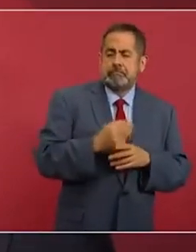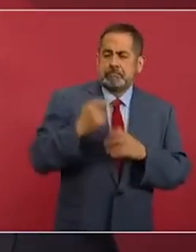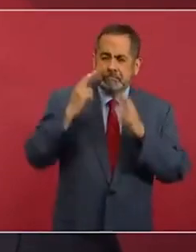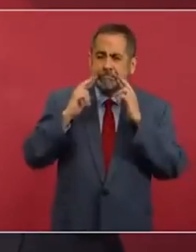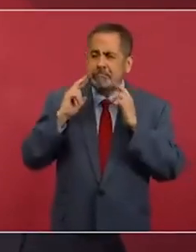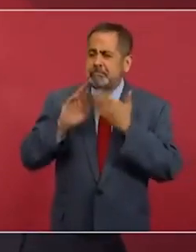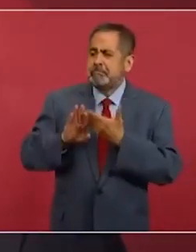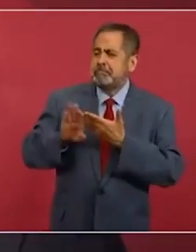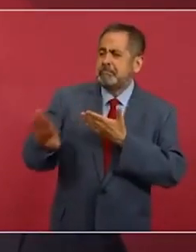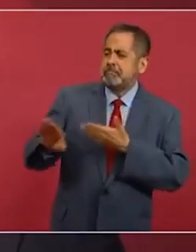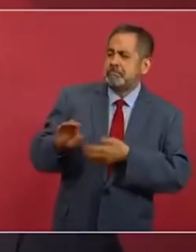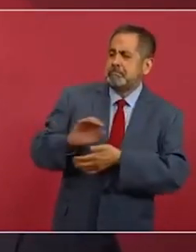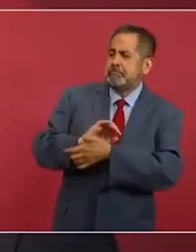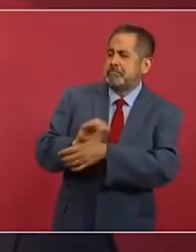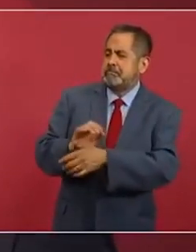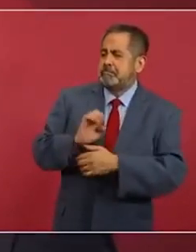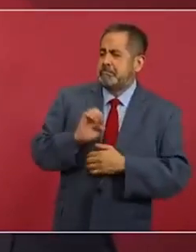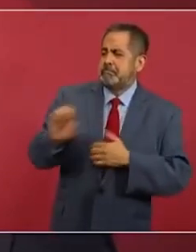discriminatorios